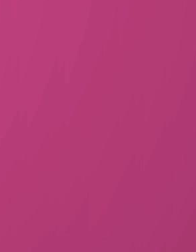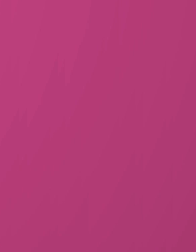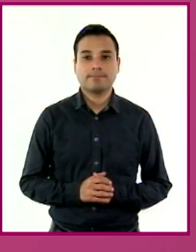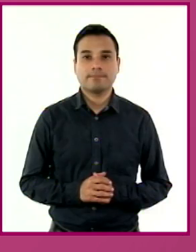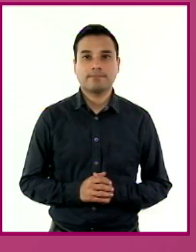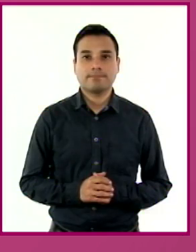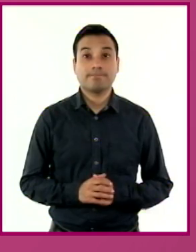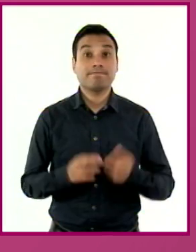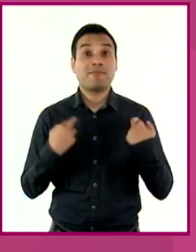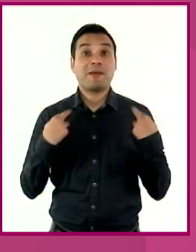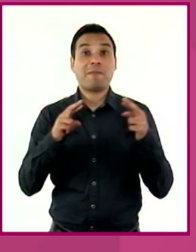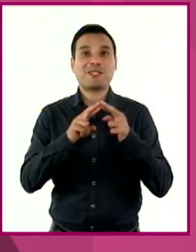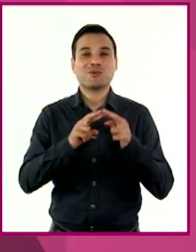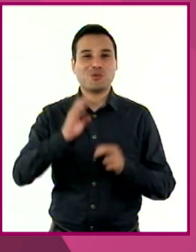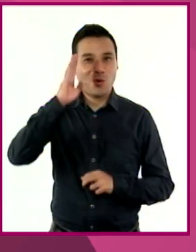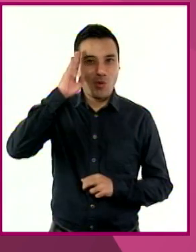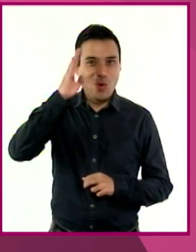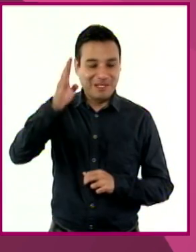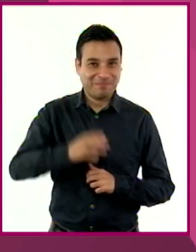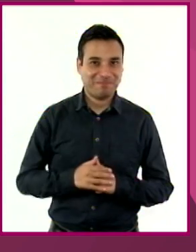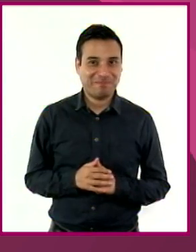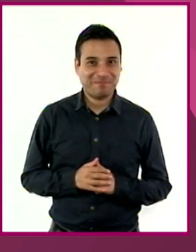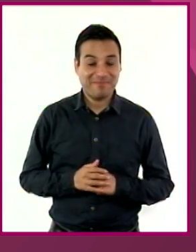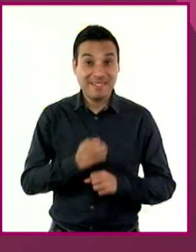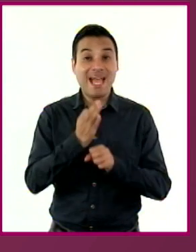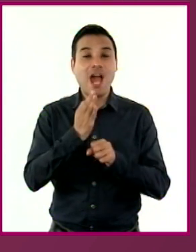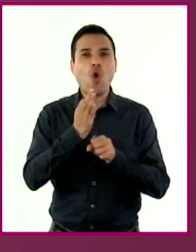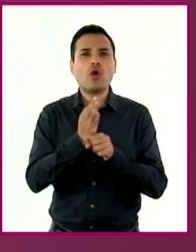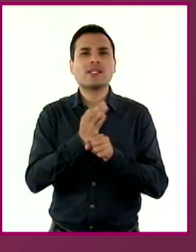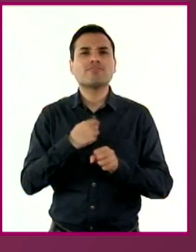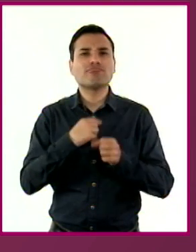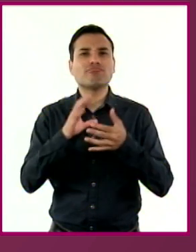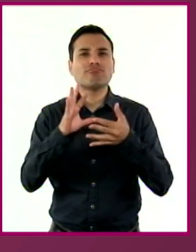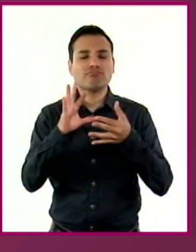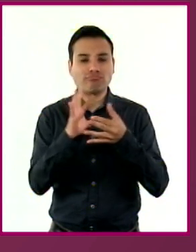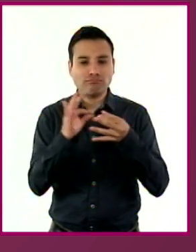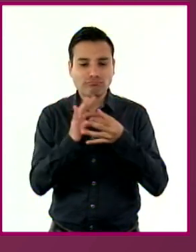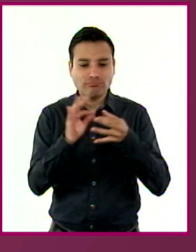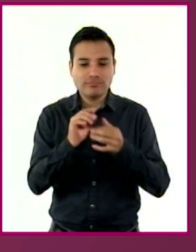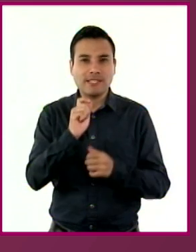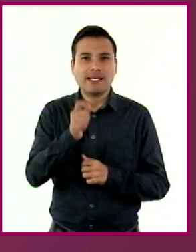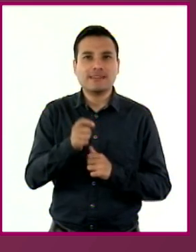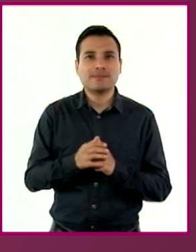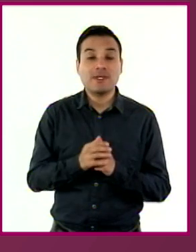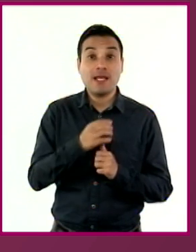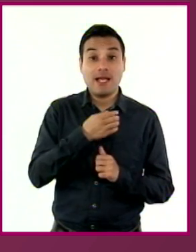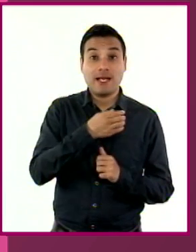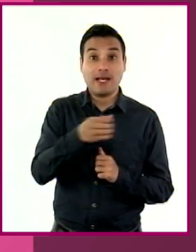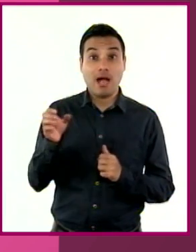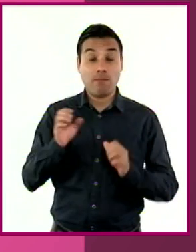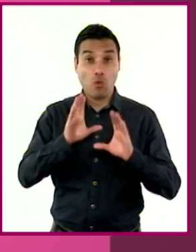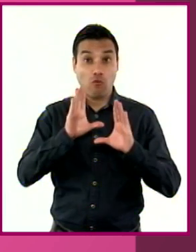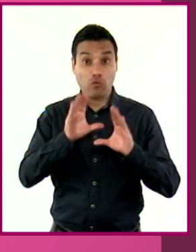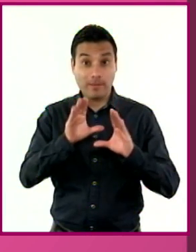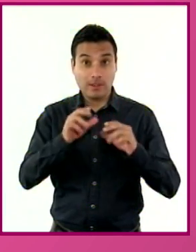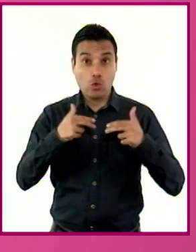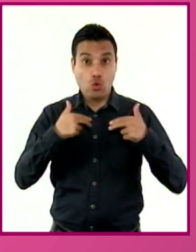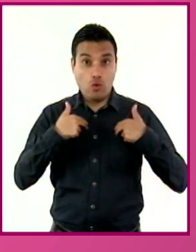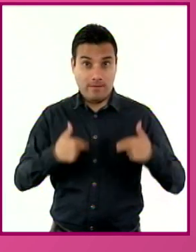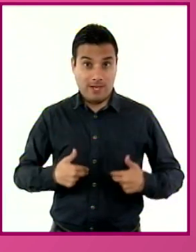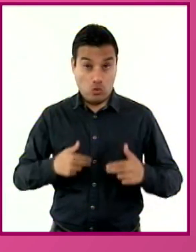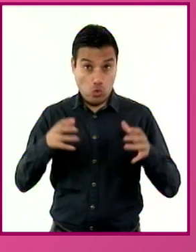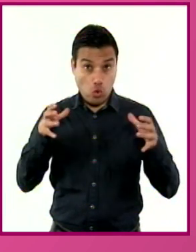Maestras y maestros, en esta ocasión presentaremos las especificidades del campo formativo de lo humano y lo